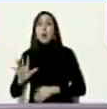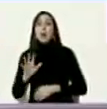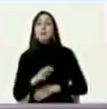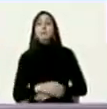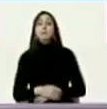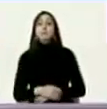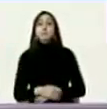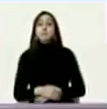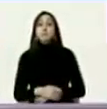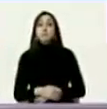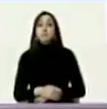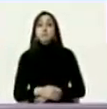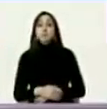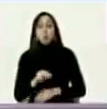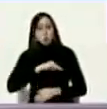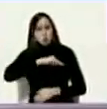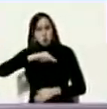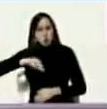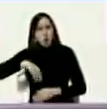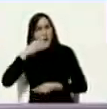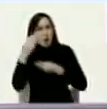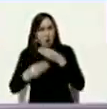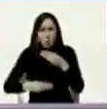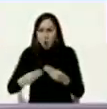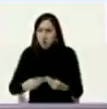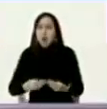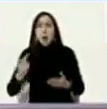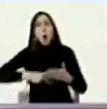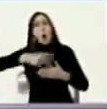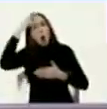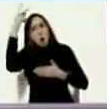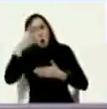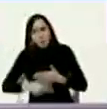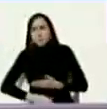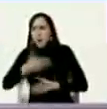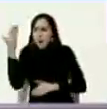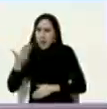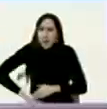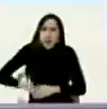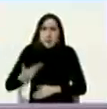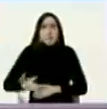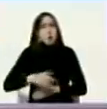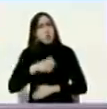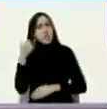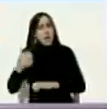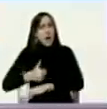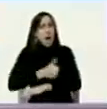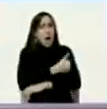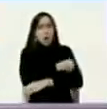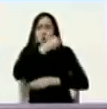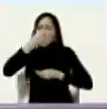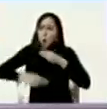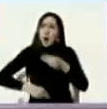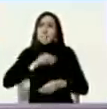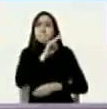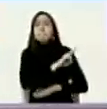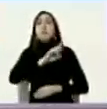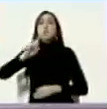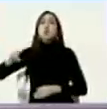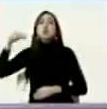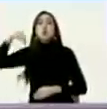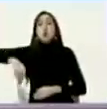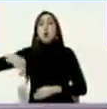que pongamos el acento en un gran plan de recuperación económica con las nuevas autoridades que surjan el 21 de noviembre